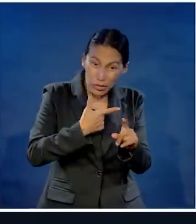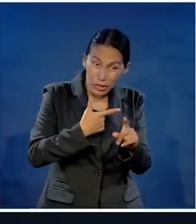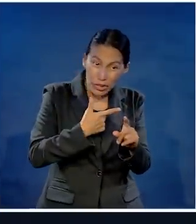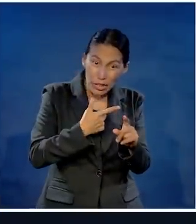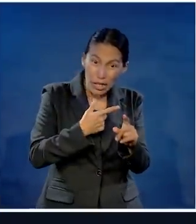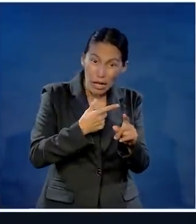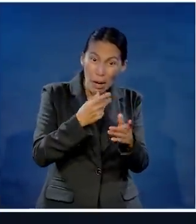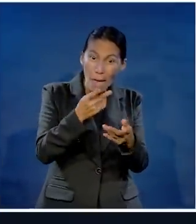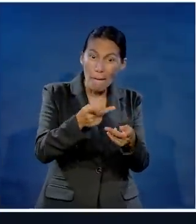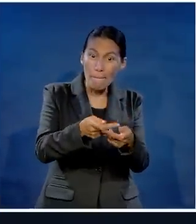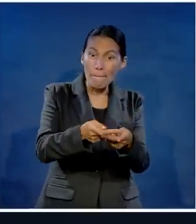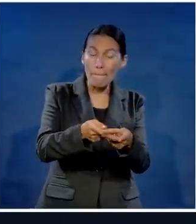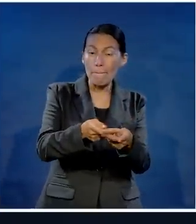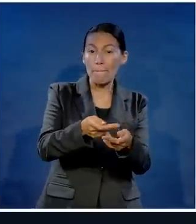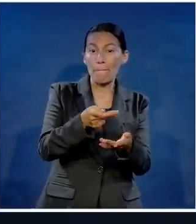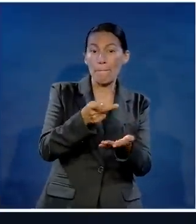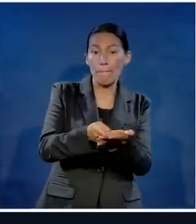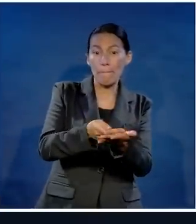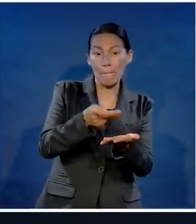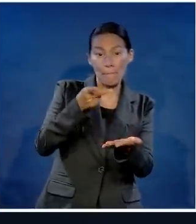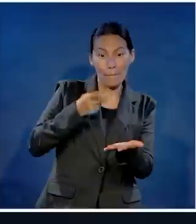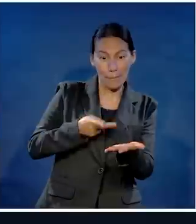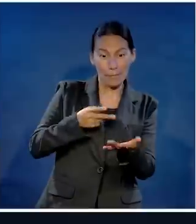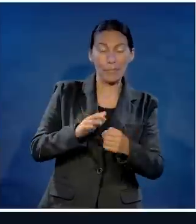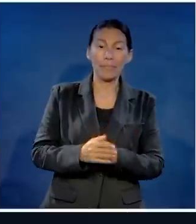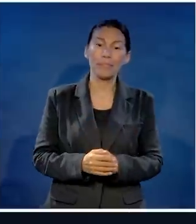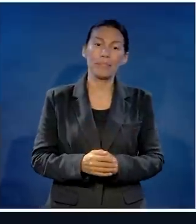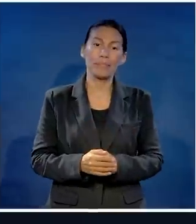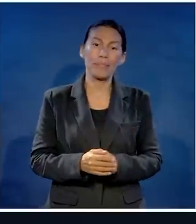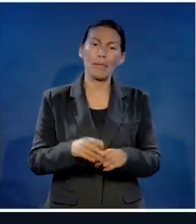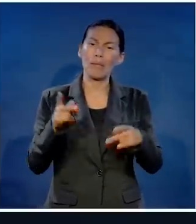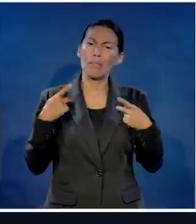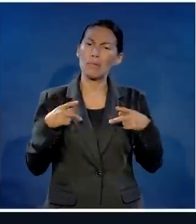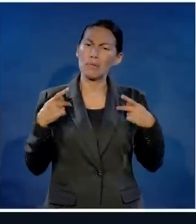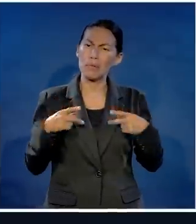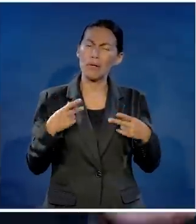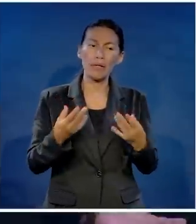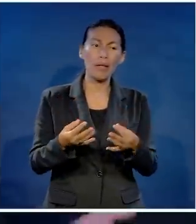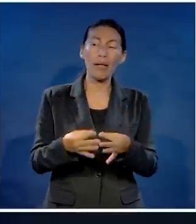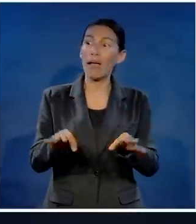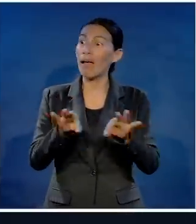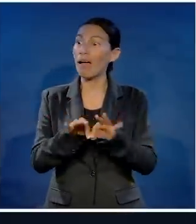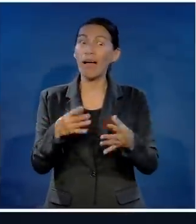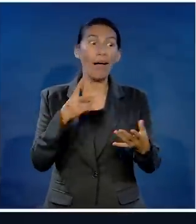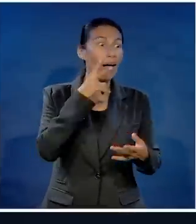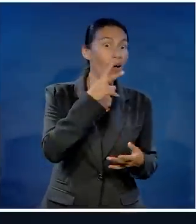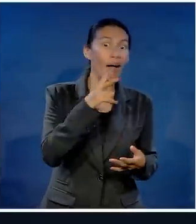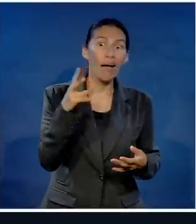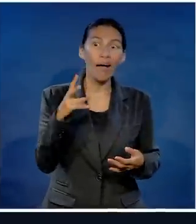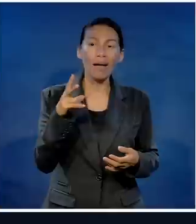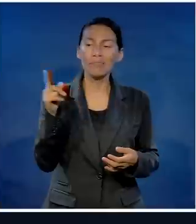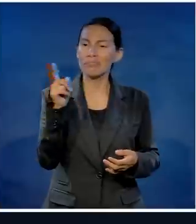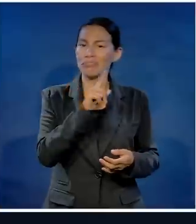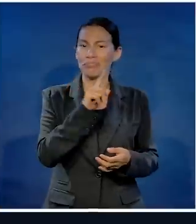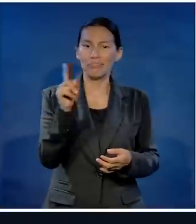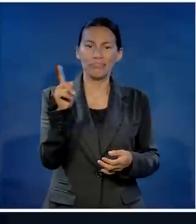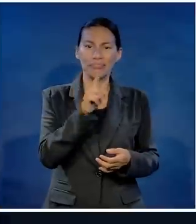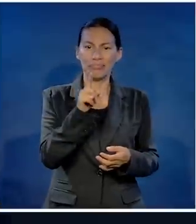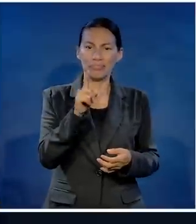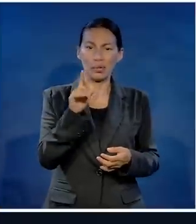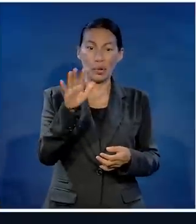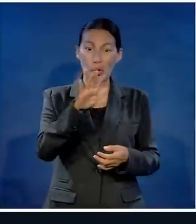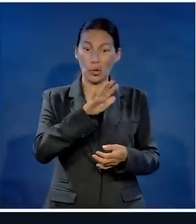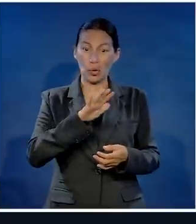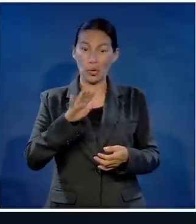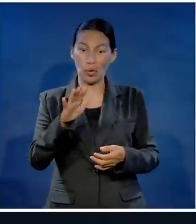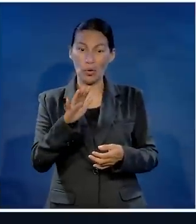recibió un premio, un premio Oscar por actuaciones. Pero nadie puso atención en eso. A nadie le importó ese